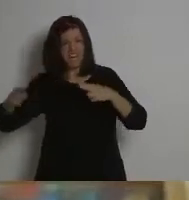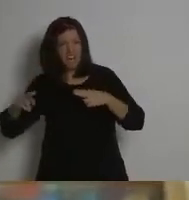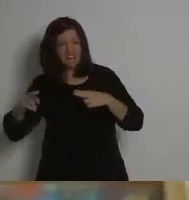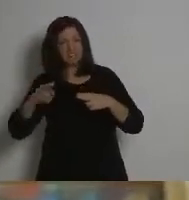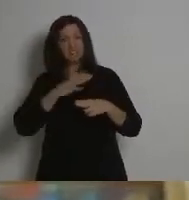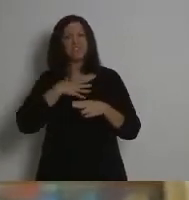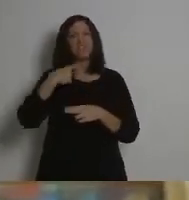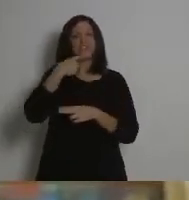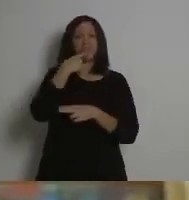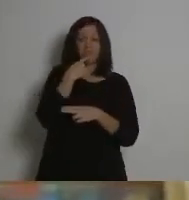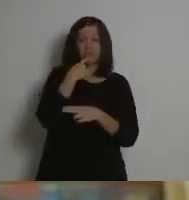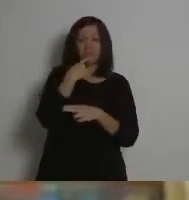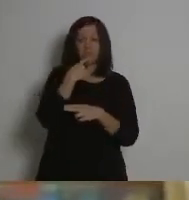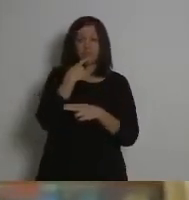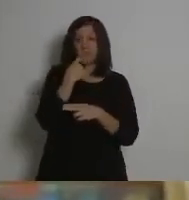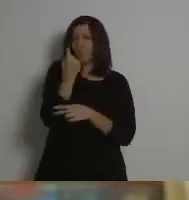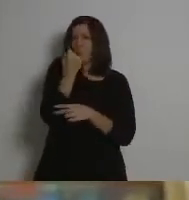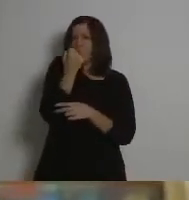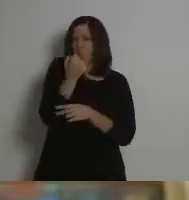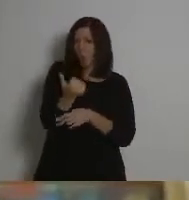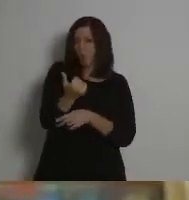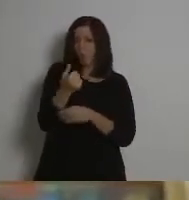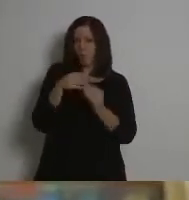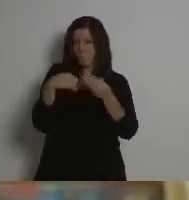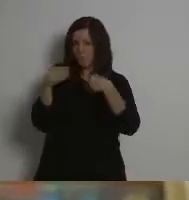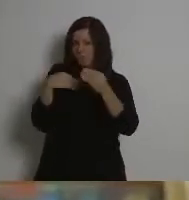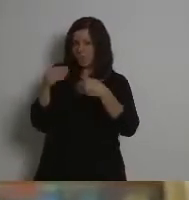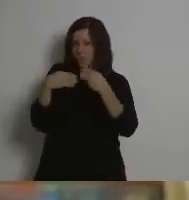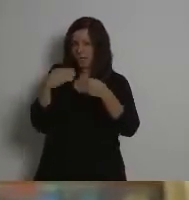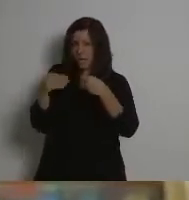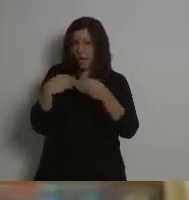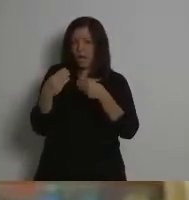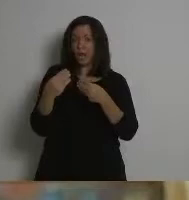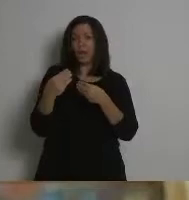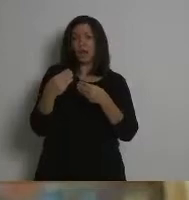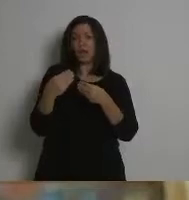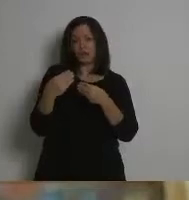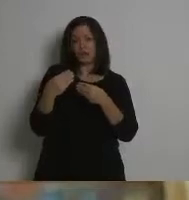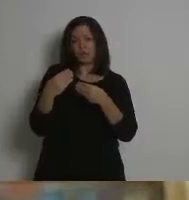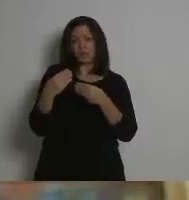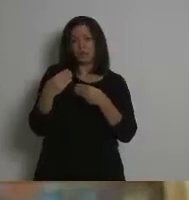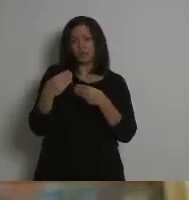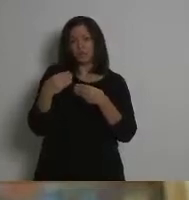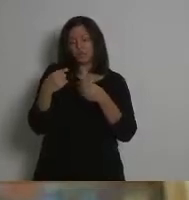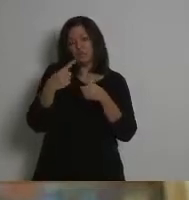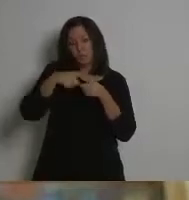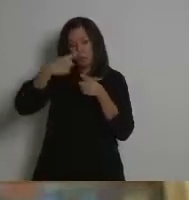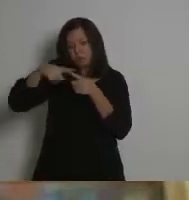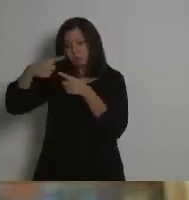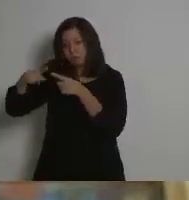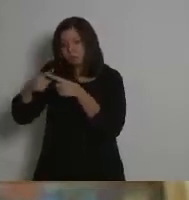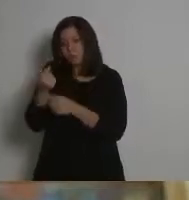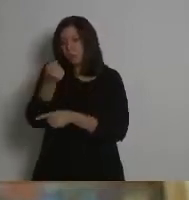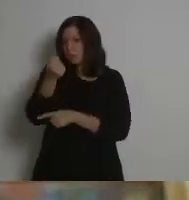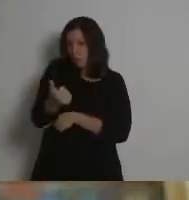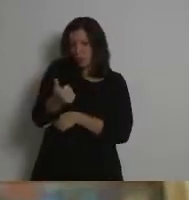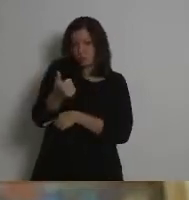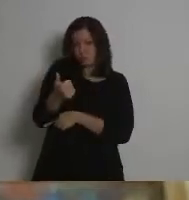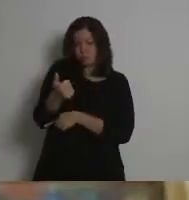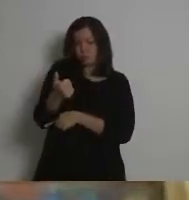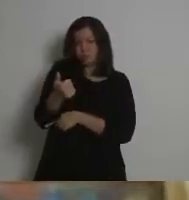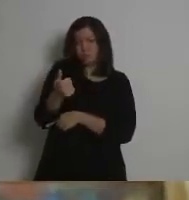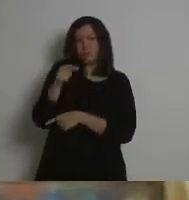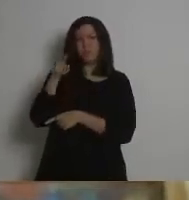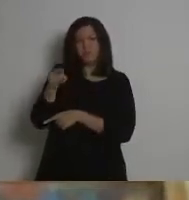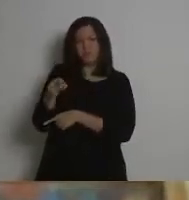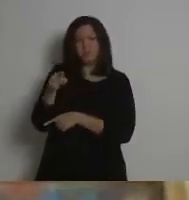que hay muy poco material, hay muy pocas reservas de este tipo de materiales. Y que están